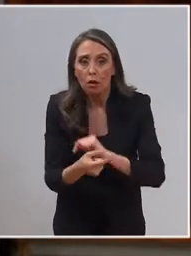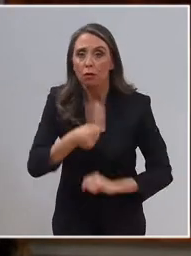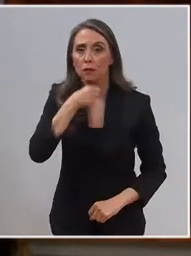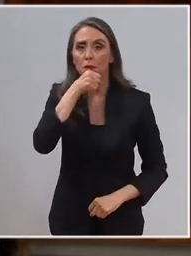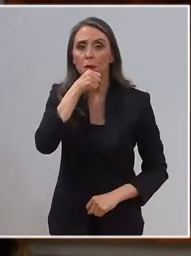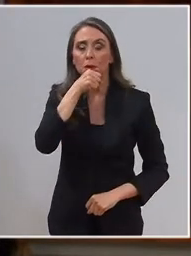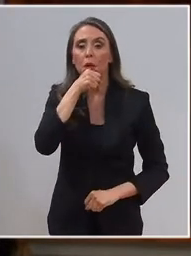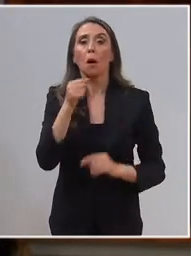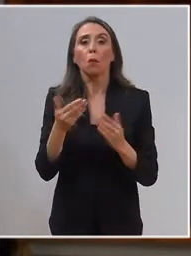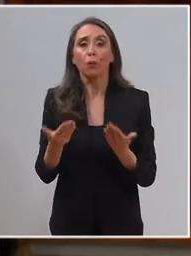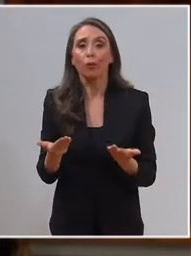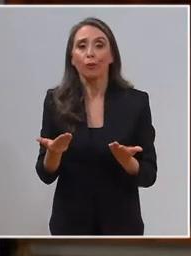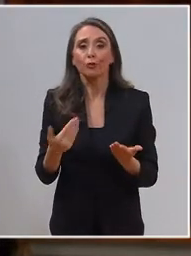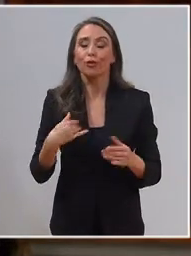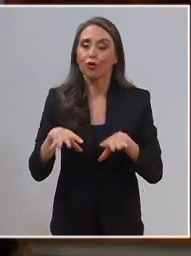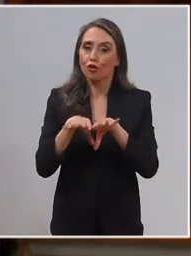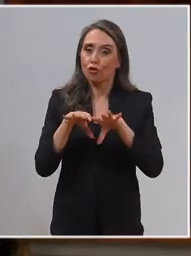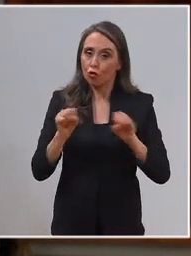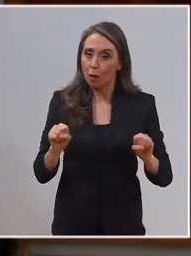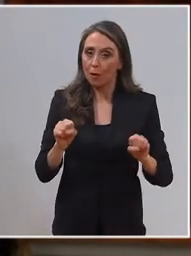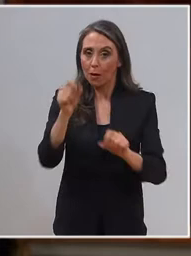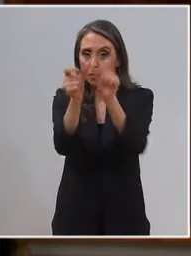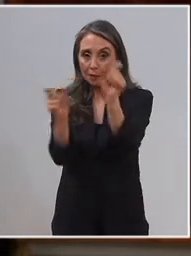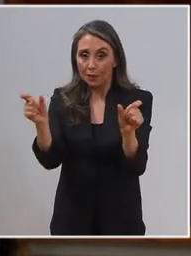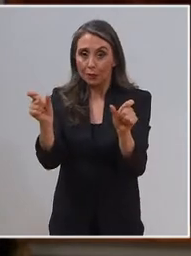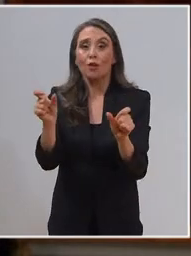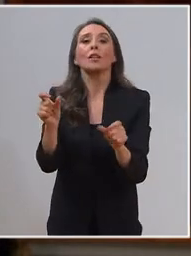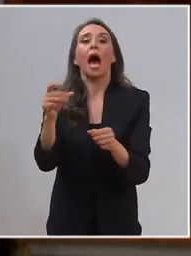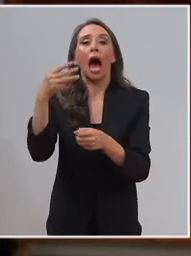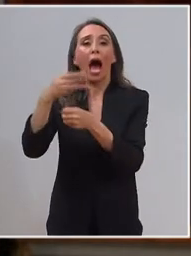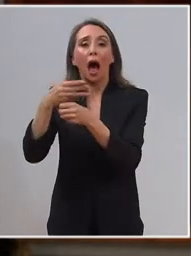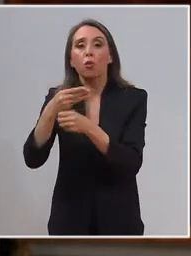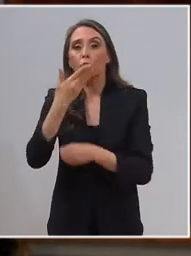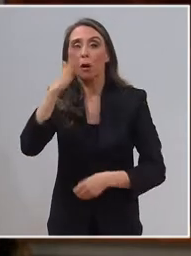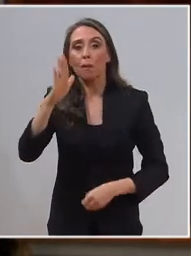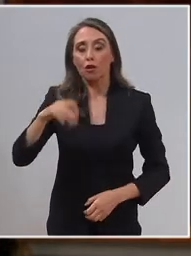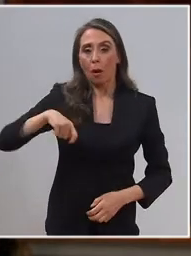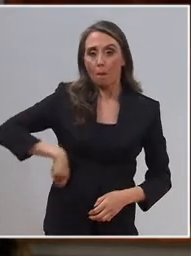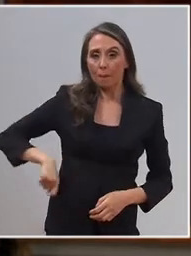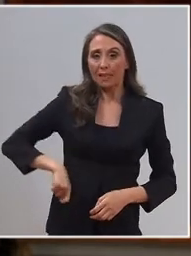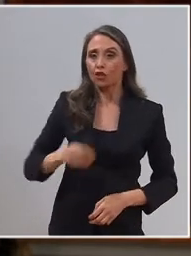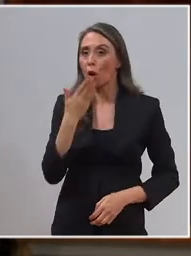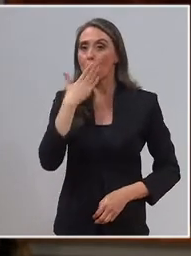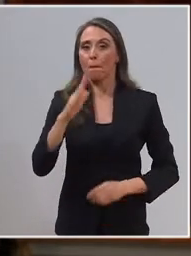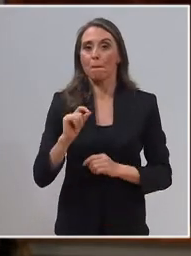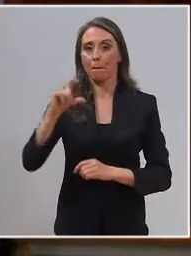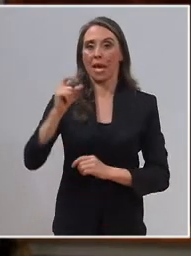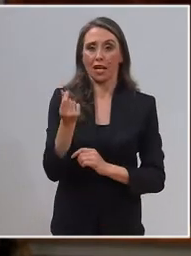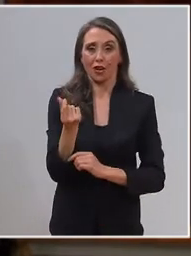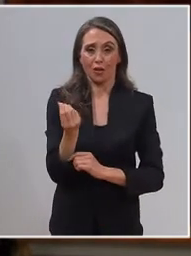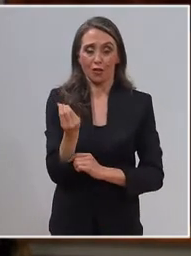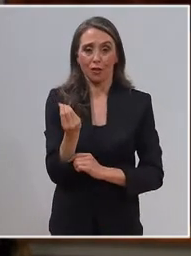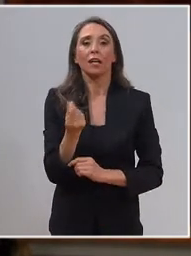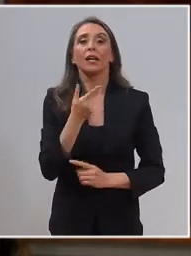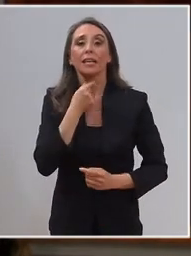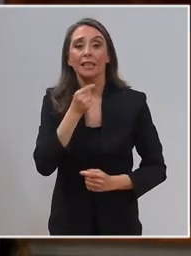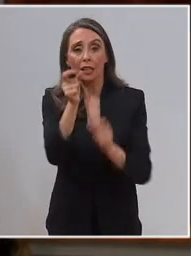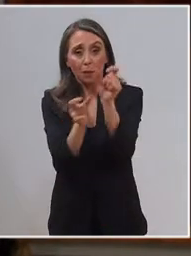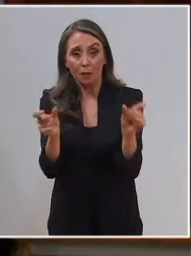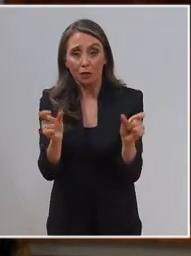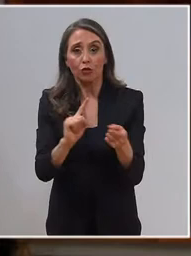Por eso, nuestro compromiso con los adultos mejores y con las mejores pensiones. Queremos un envejecimiento